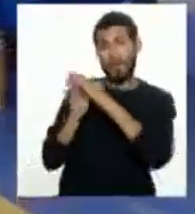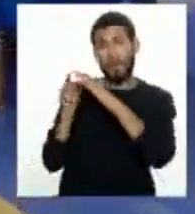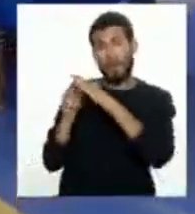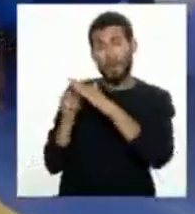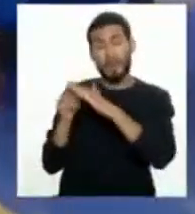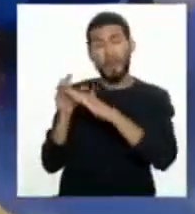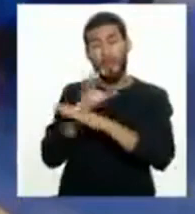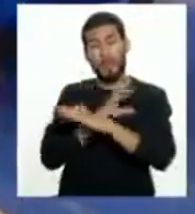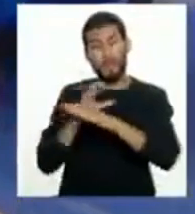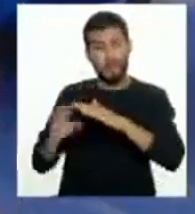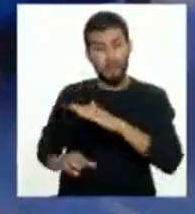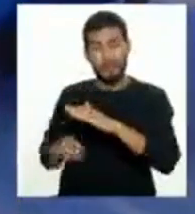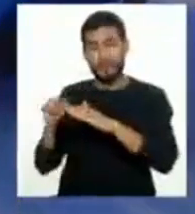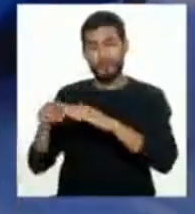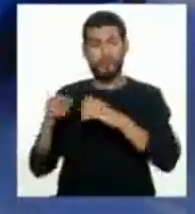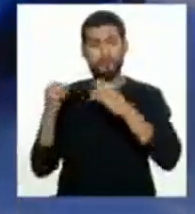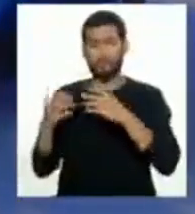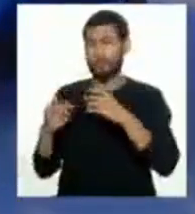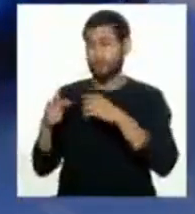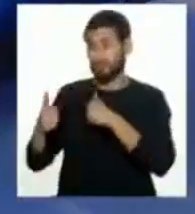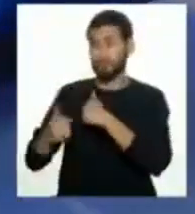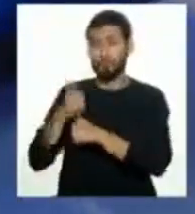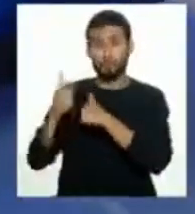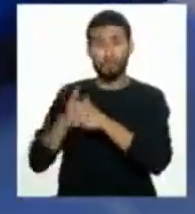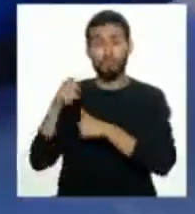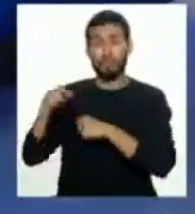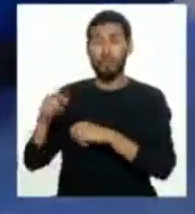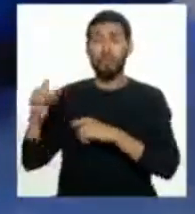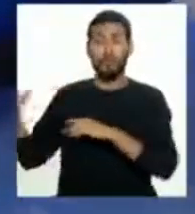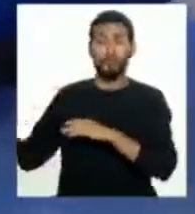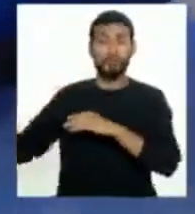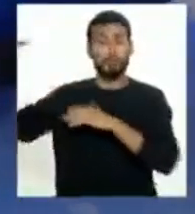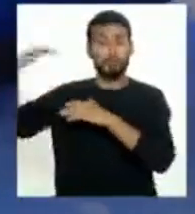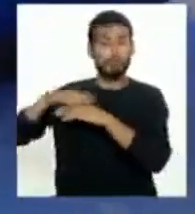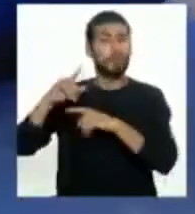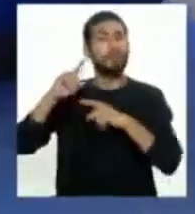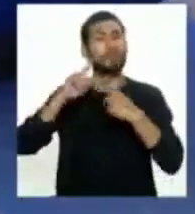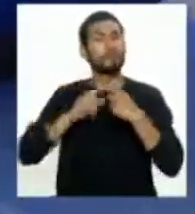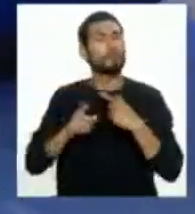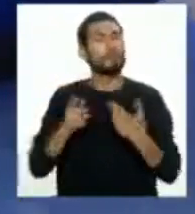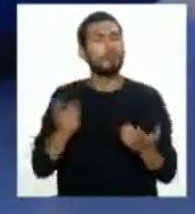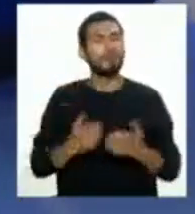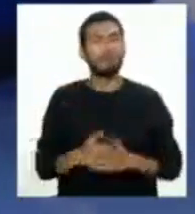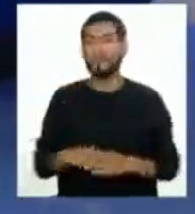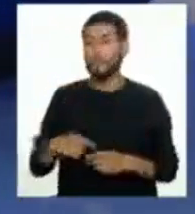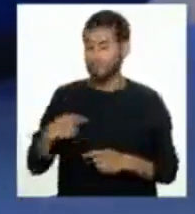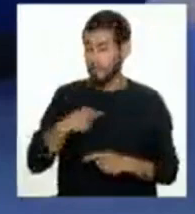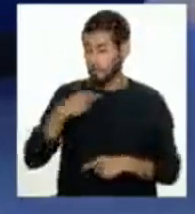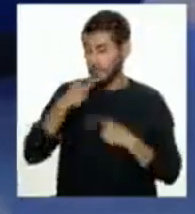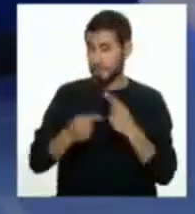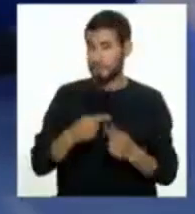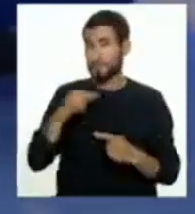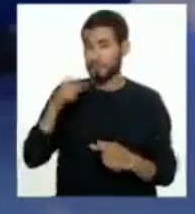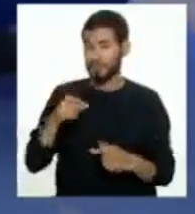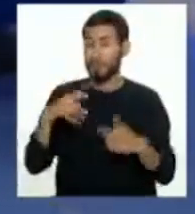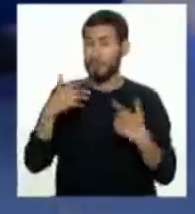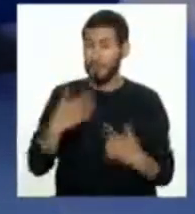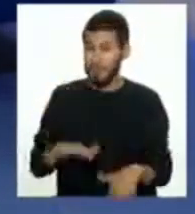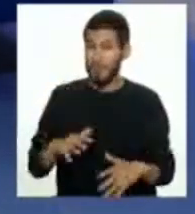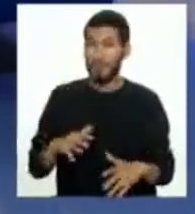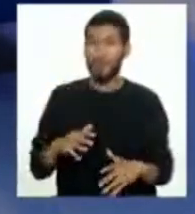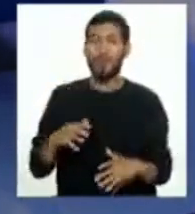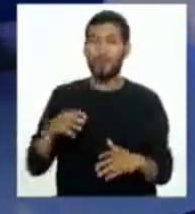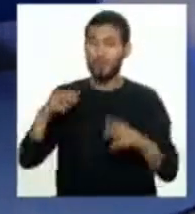zonas altamente vulnerables al tsunami. Pero, en ese sentido, lo que puedo manifestar es que ya se han hecho